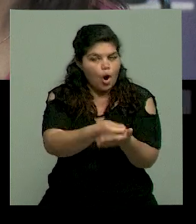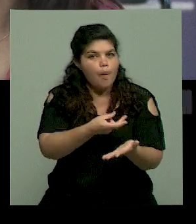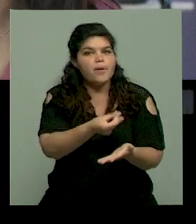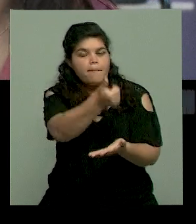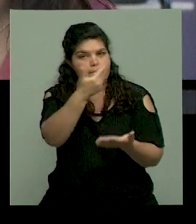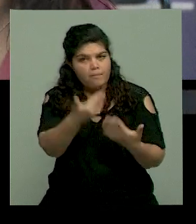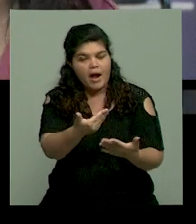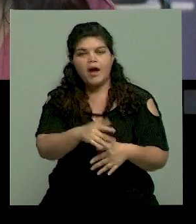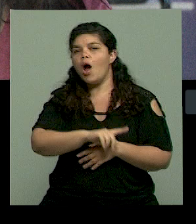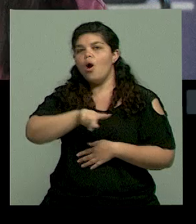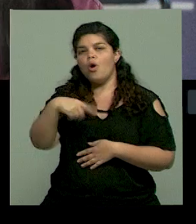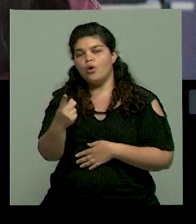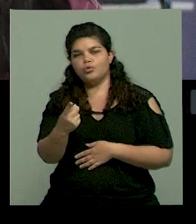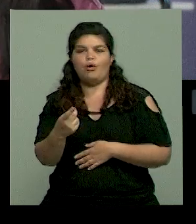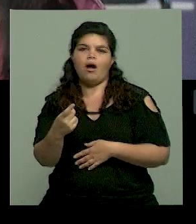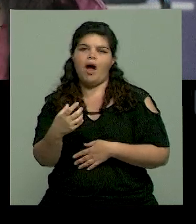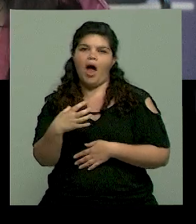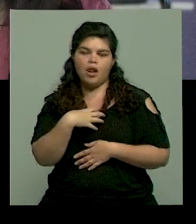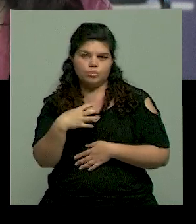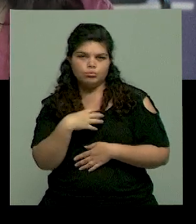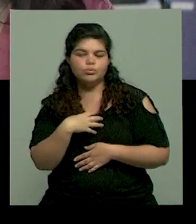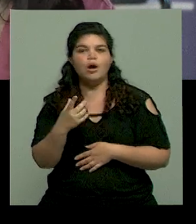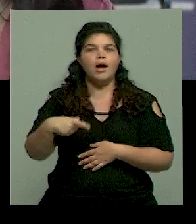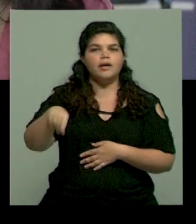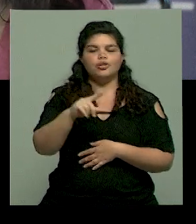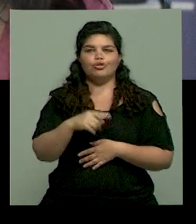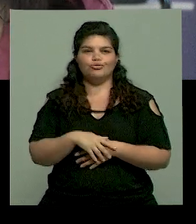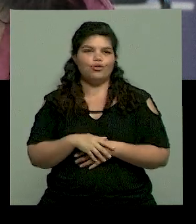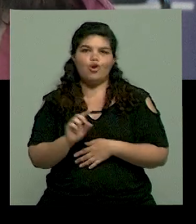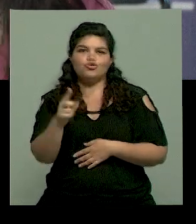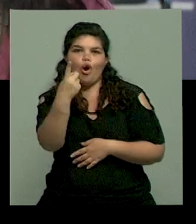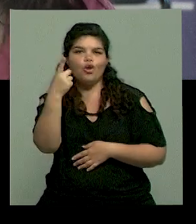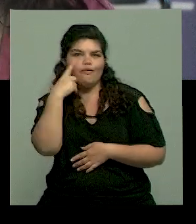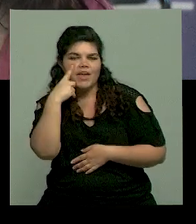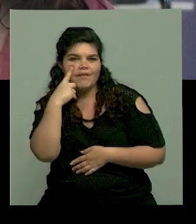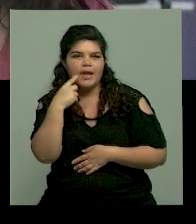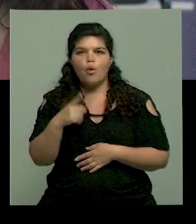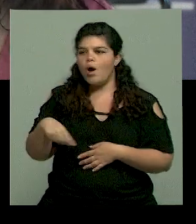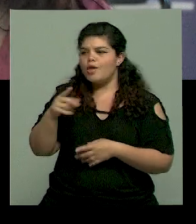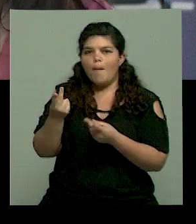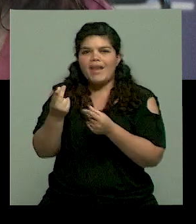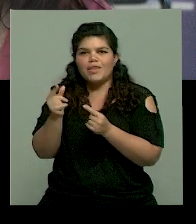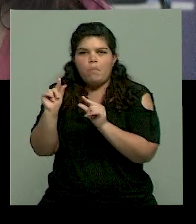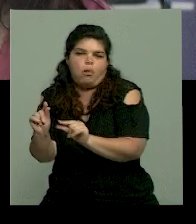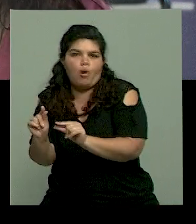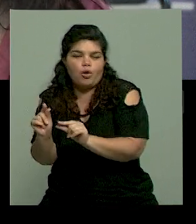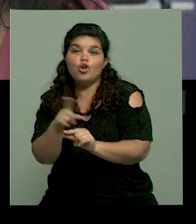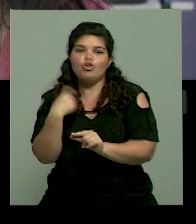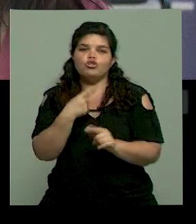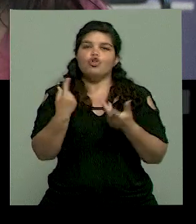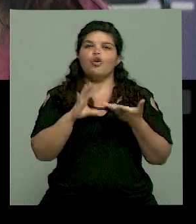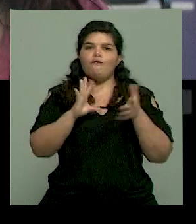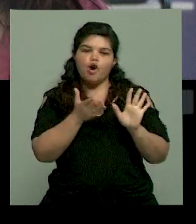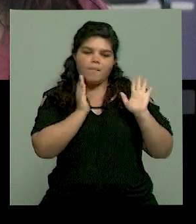pensiones, viven solitos, no tienen cocina o tienen muy poquita plata. Entonces en función de eso les ayudamos a